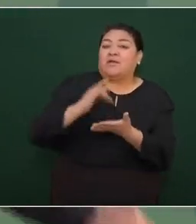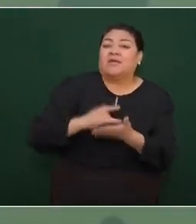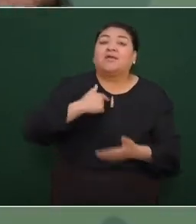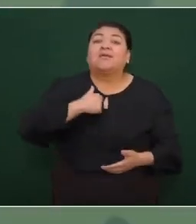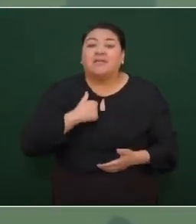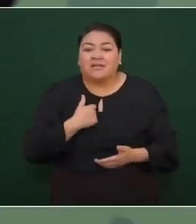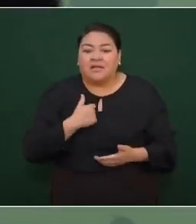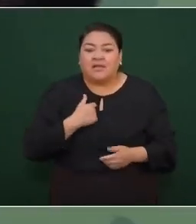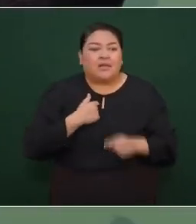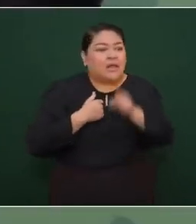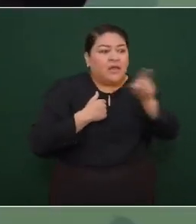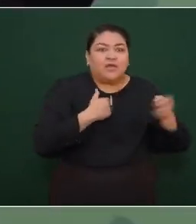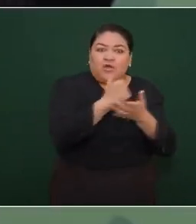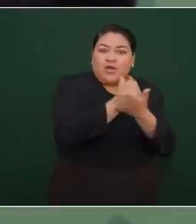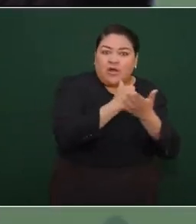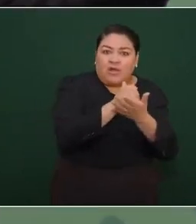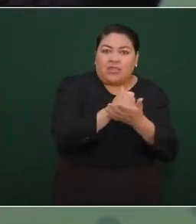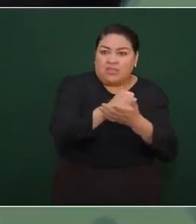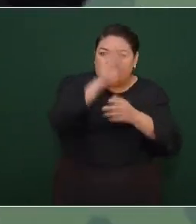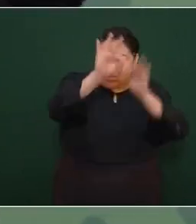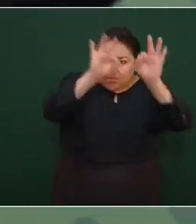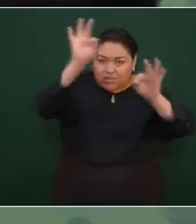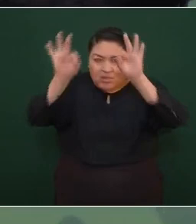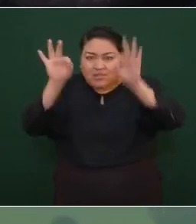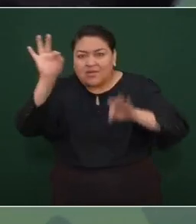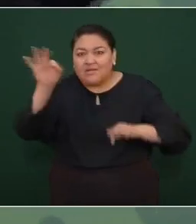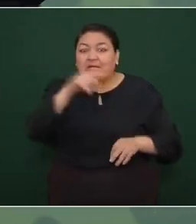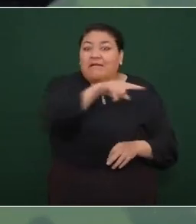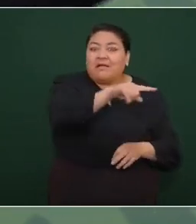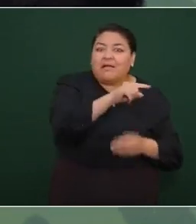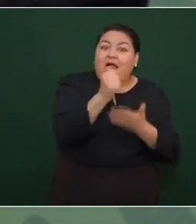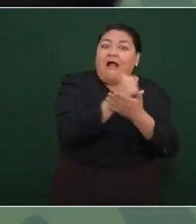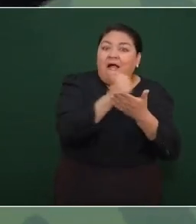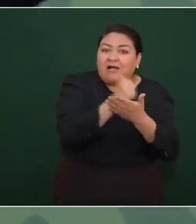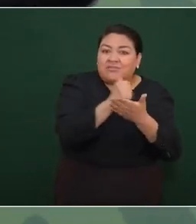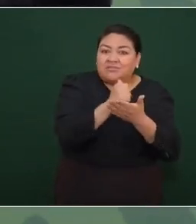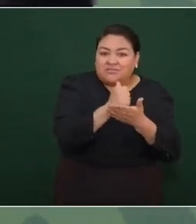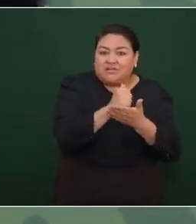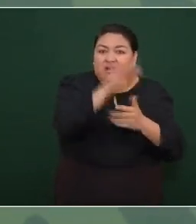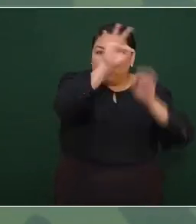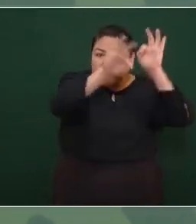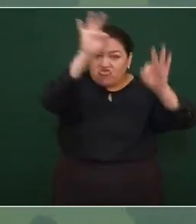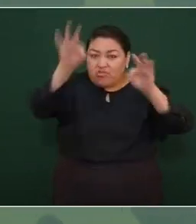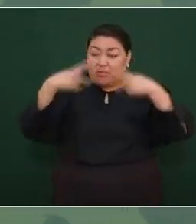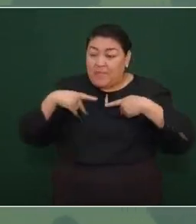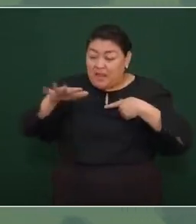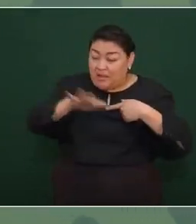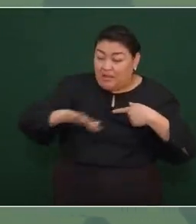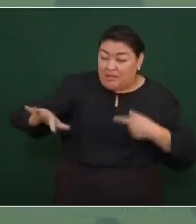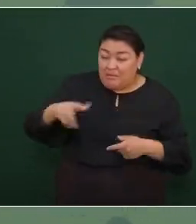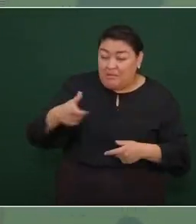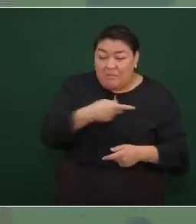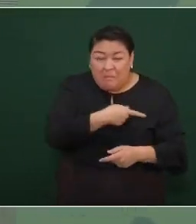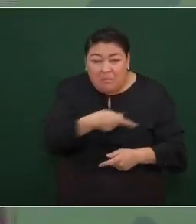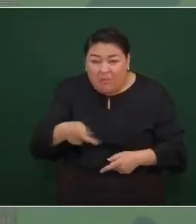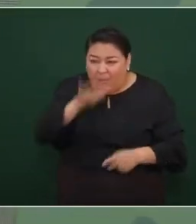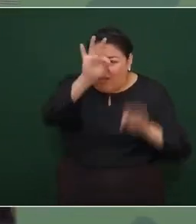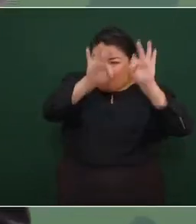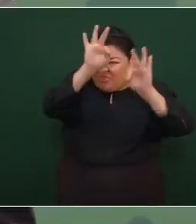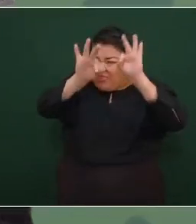creciendo la ola y metiéndose hasta en las colonias más pobres imagínense